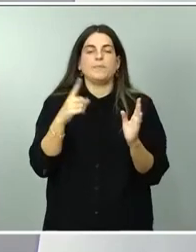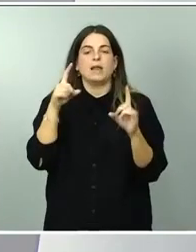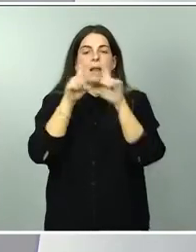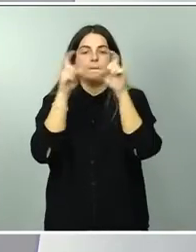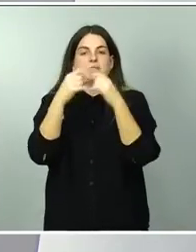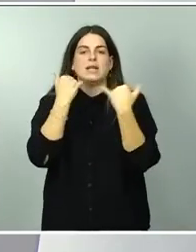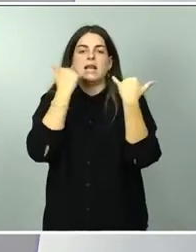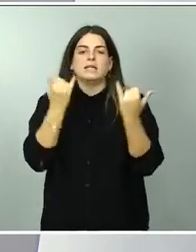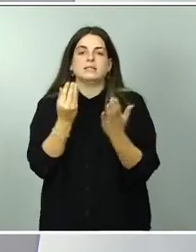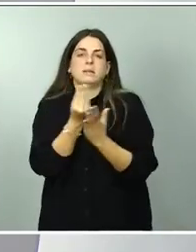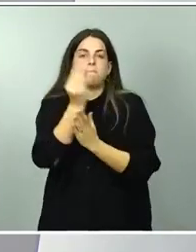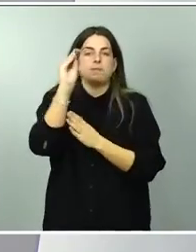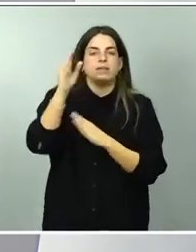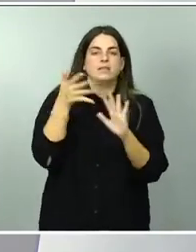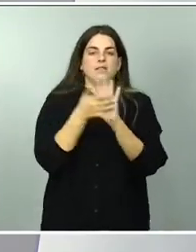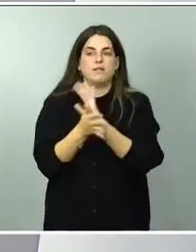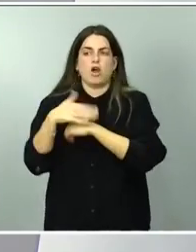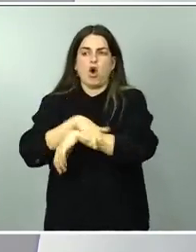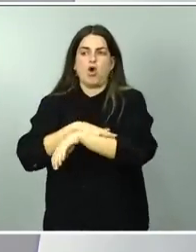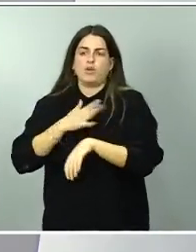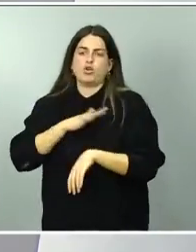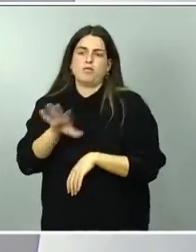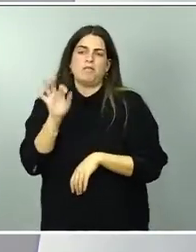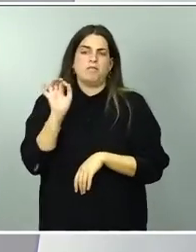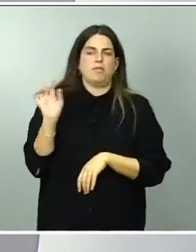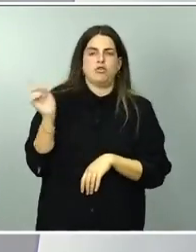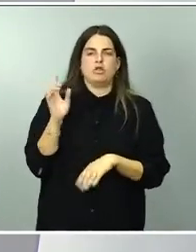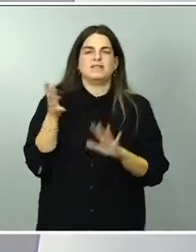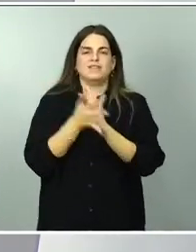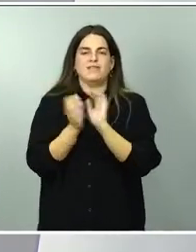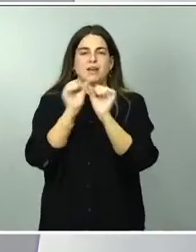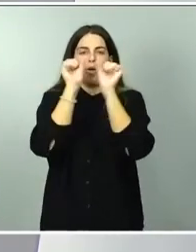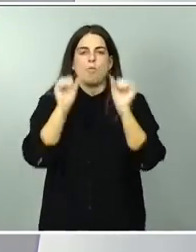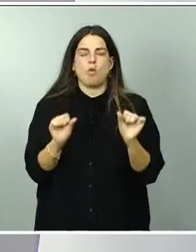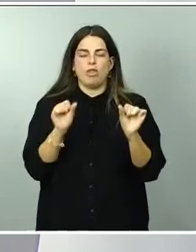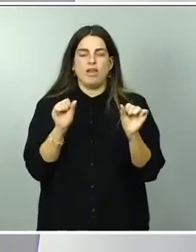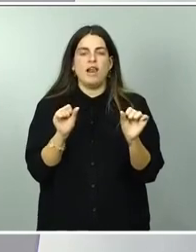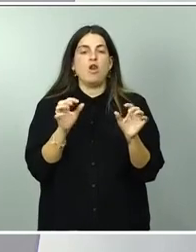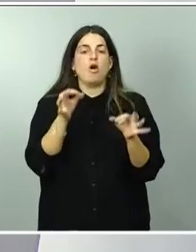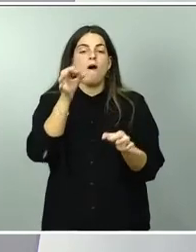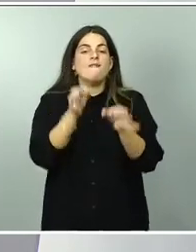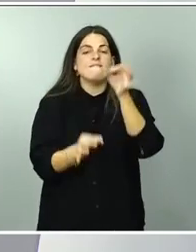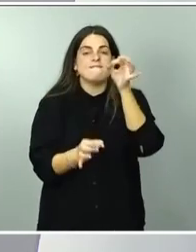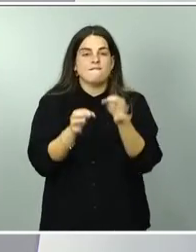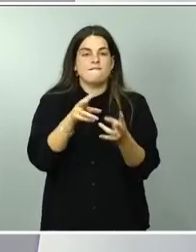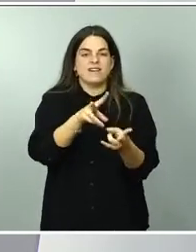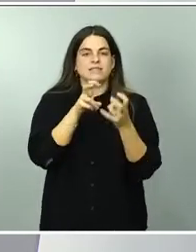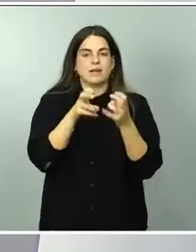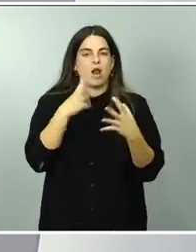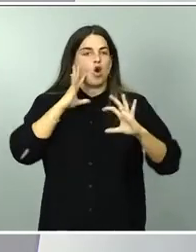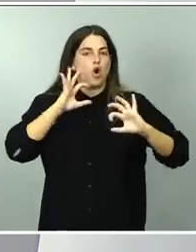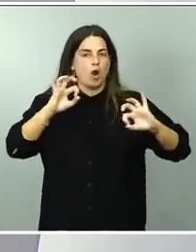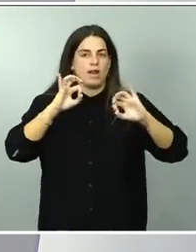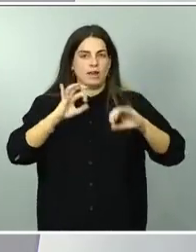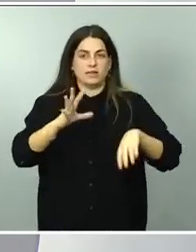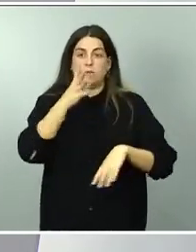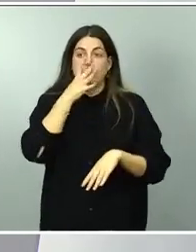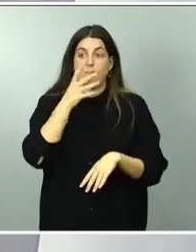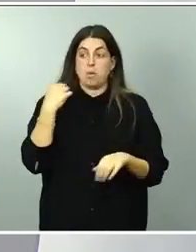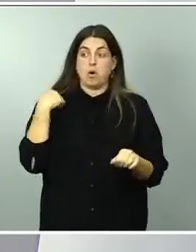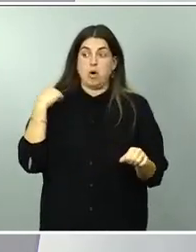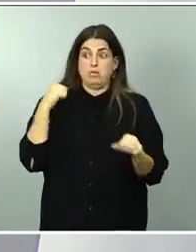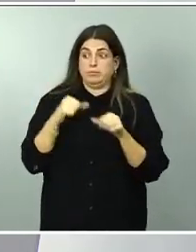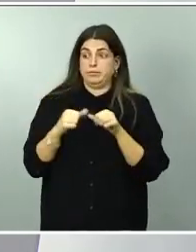Gobierno, sino que forman parte de un modelo fiscal coherente que se viene practicando desde el inicio de la legislatura